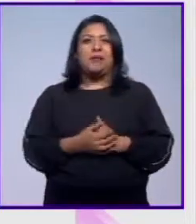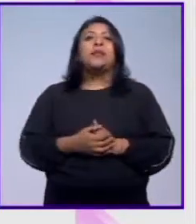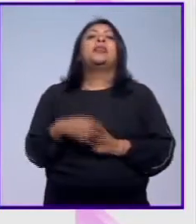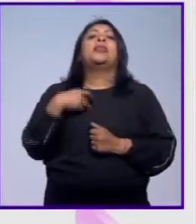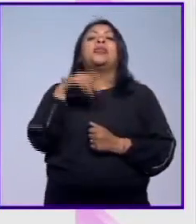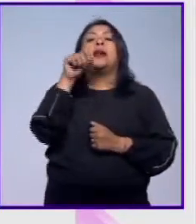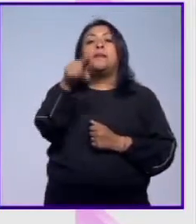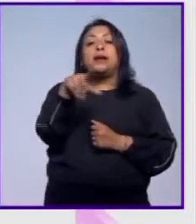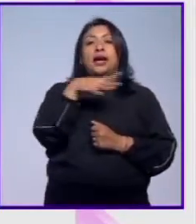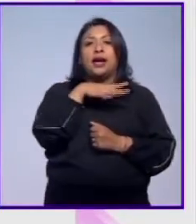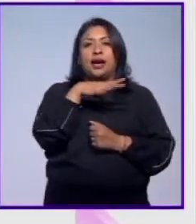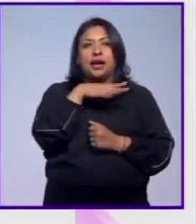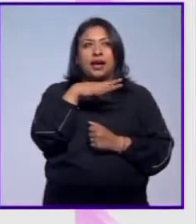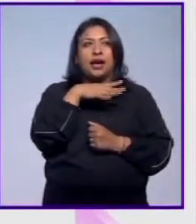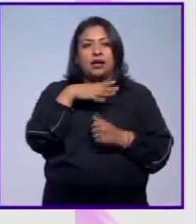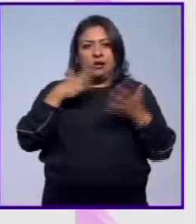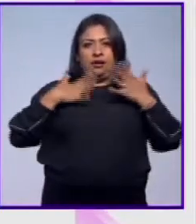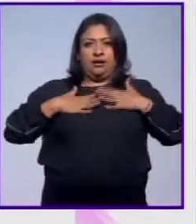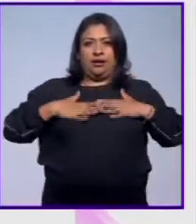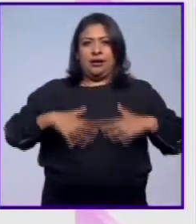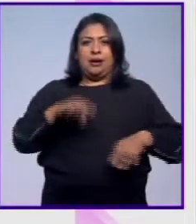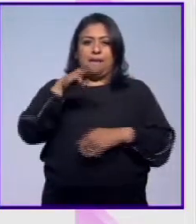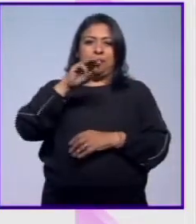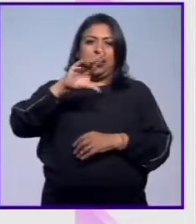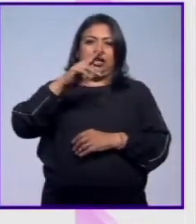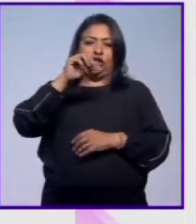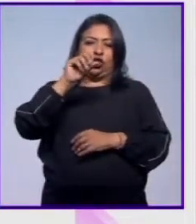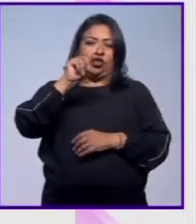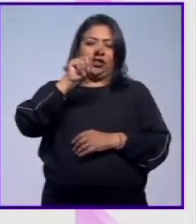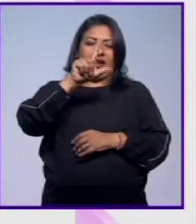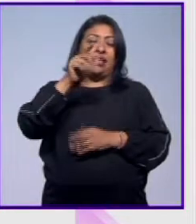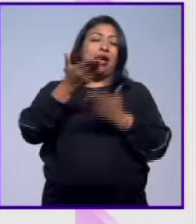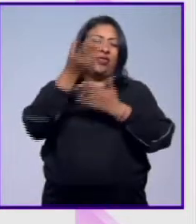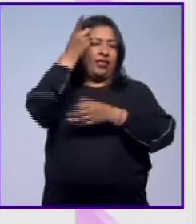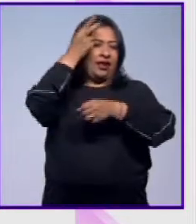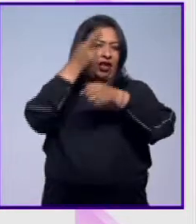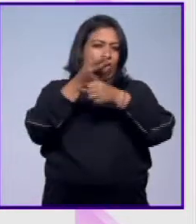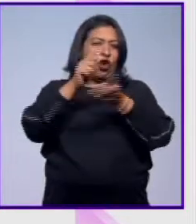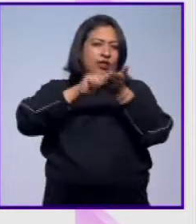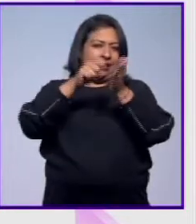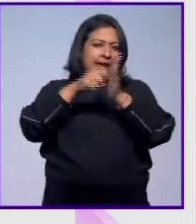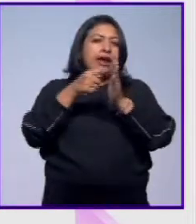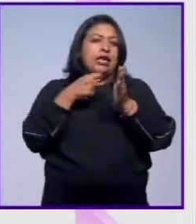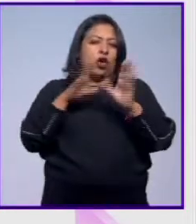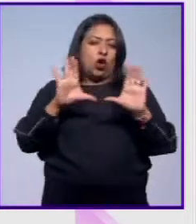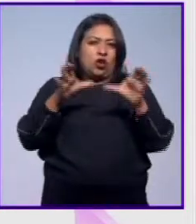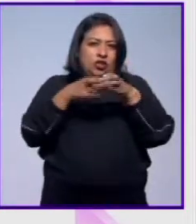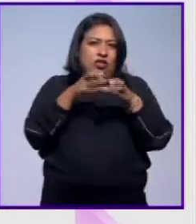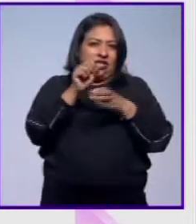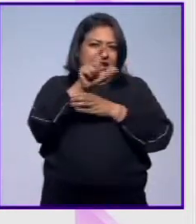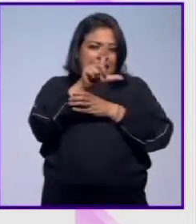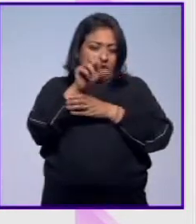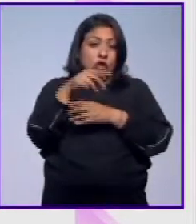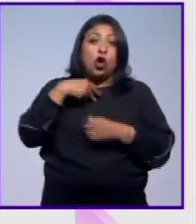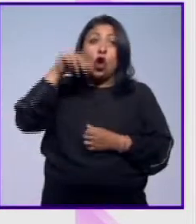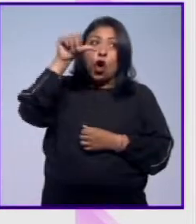Tenemos también la indumentaria de Nacho Trelles cuando fue director técnico de la Selección. Hoy en día a veces todos traen la playera